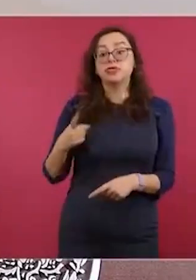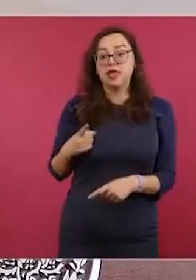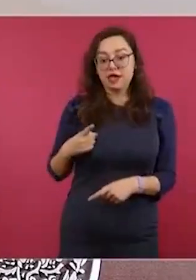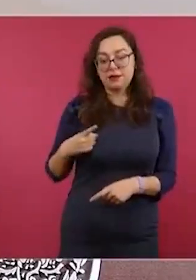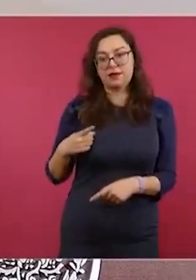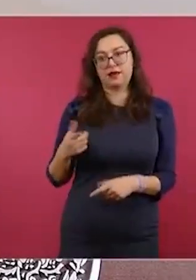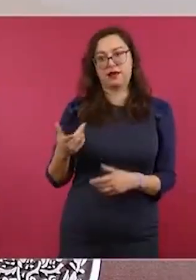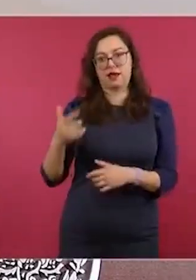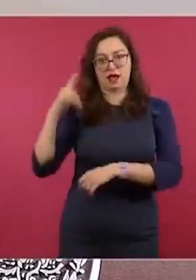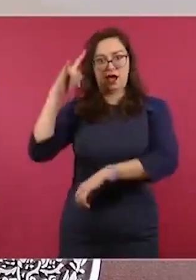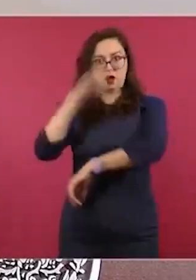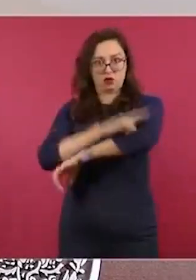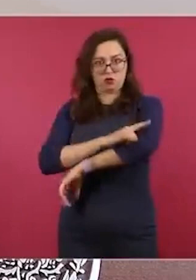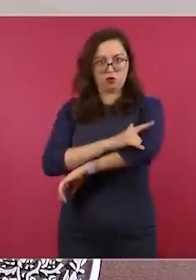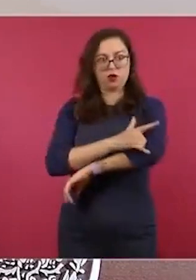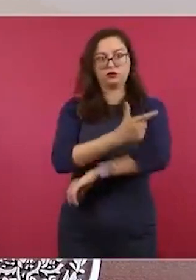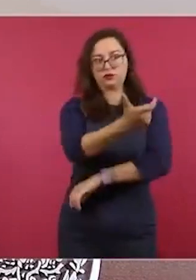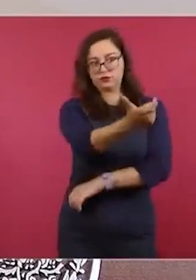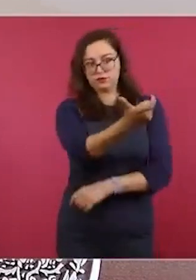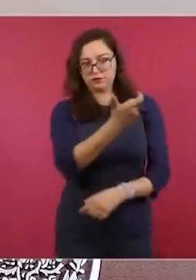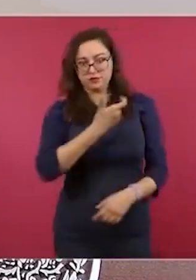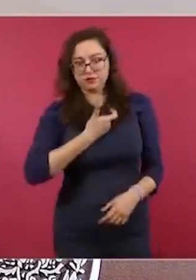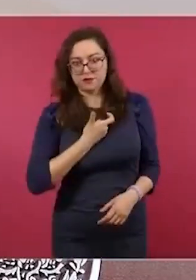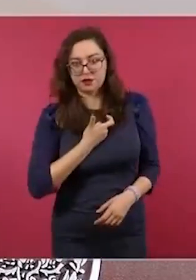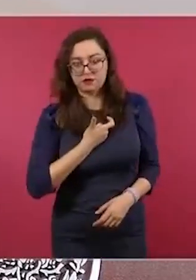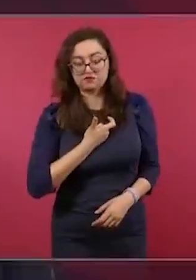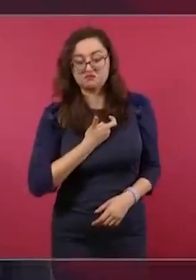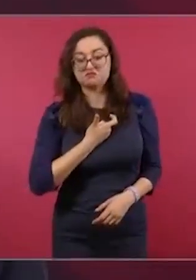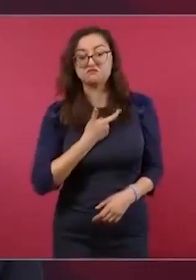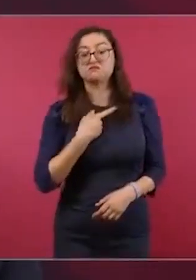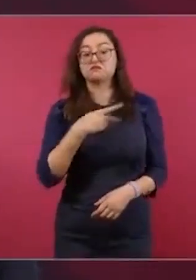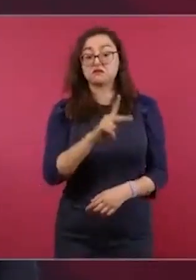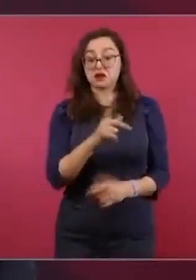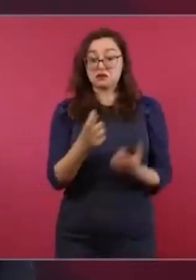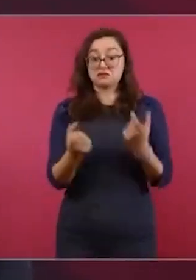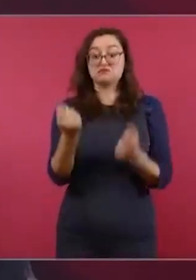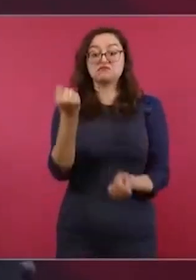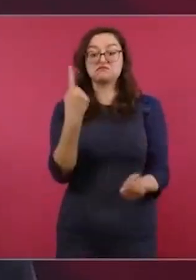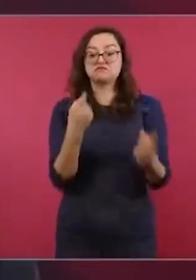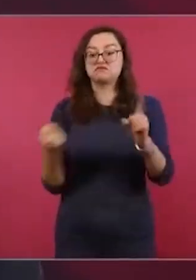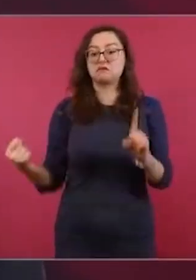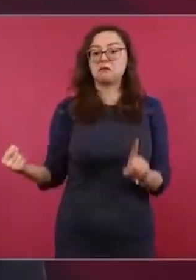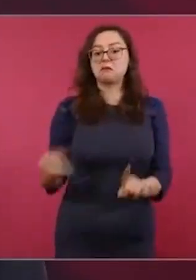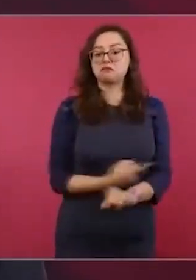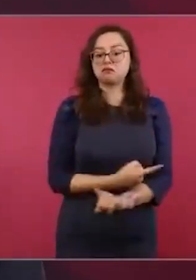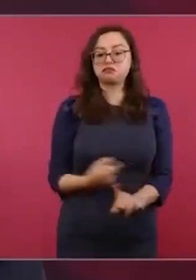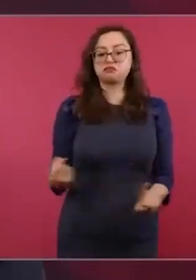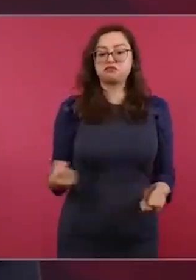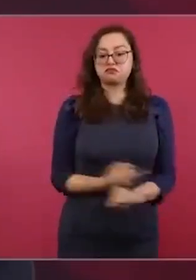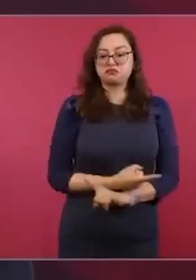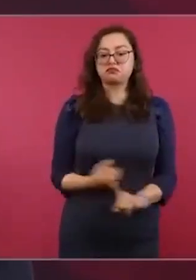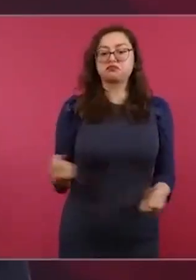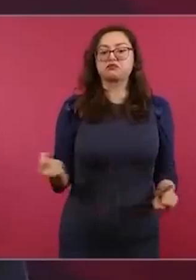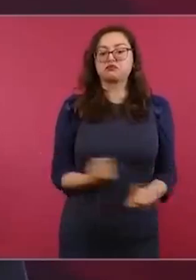los dueños de la aerolínea Interjet, directamente sobre los dueños.